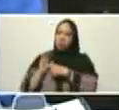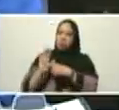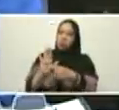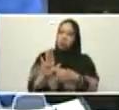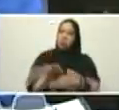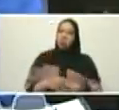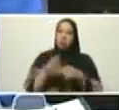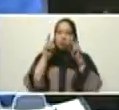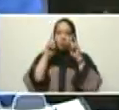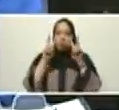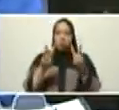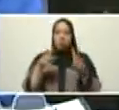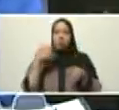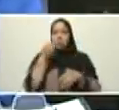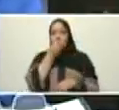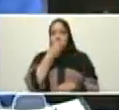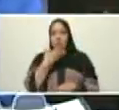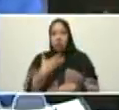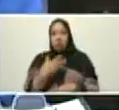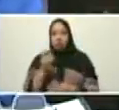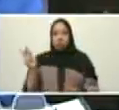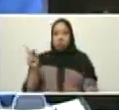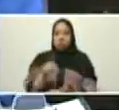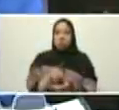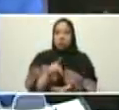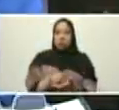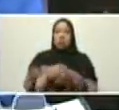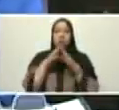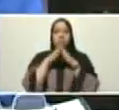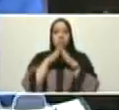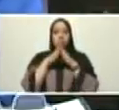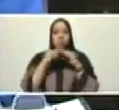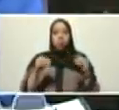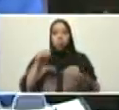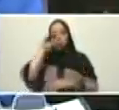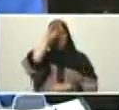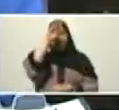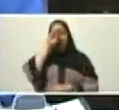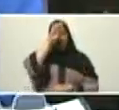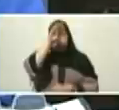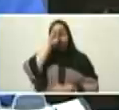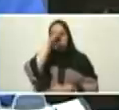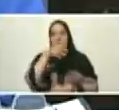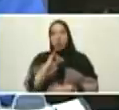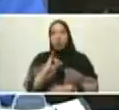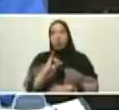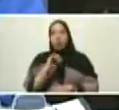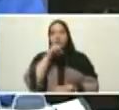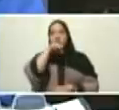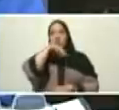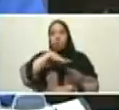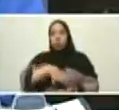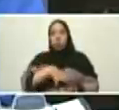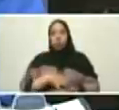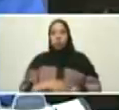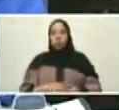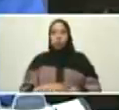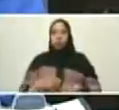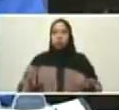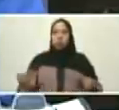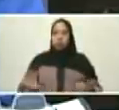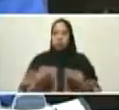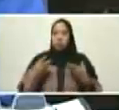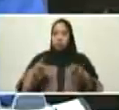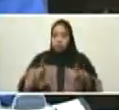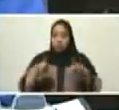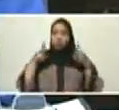toda la calidad de presente y toda la proyección de futuro que nos trae la historia y la victoria de